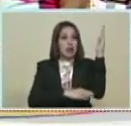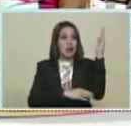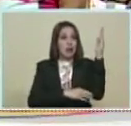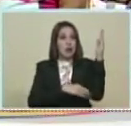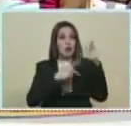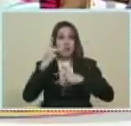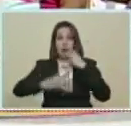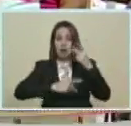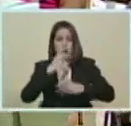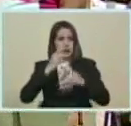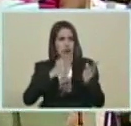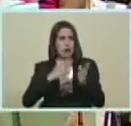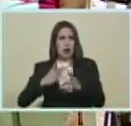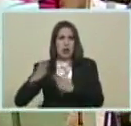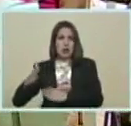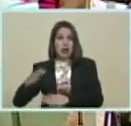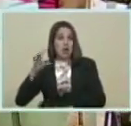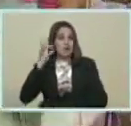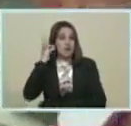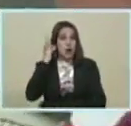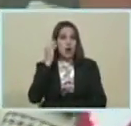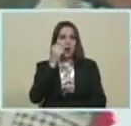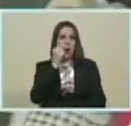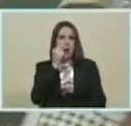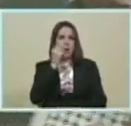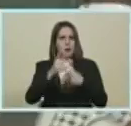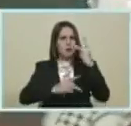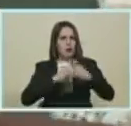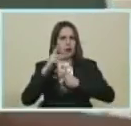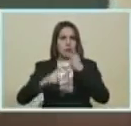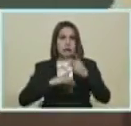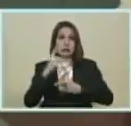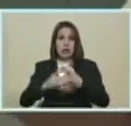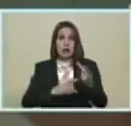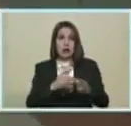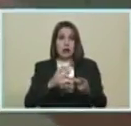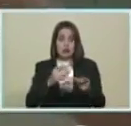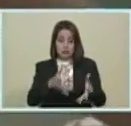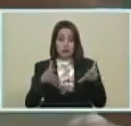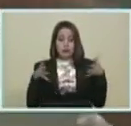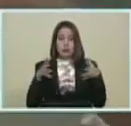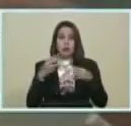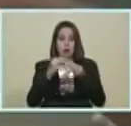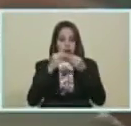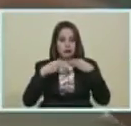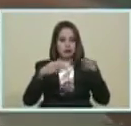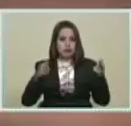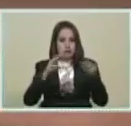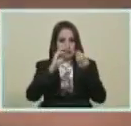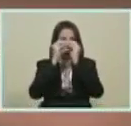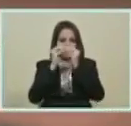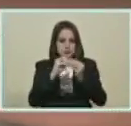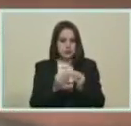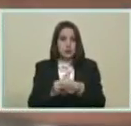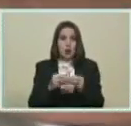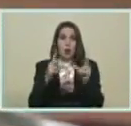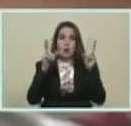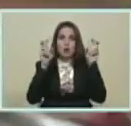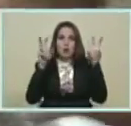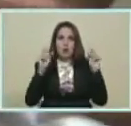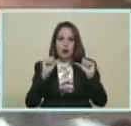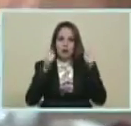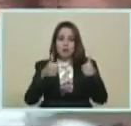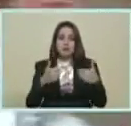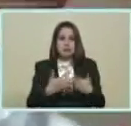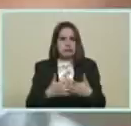gran Proceso De organización Estas mujeres Y hombres Productores Han logrado Reactivar Este lugar Este conglomerado